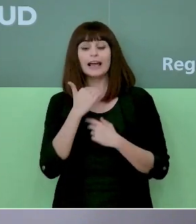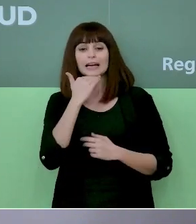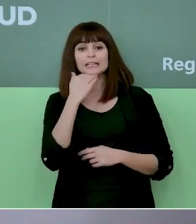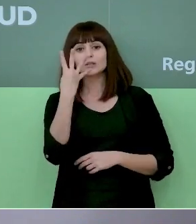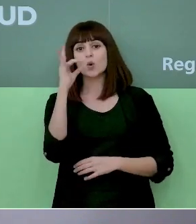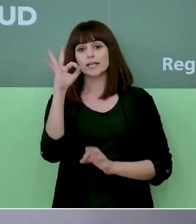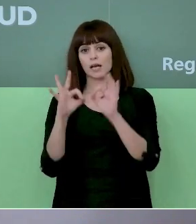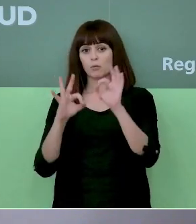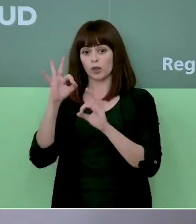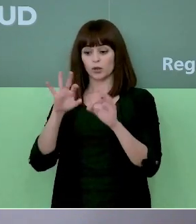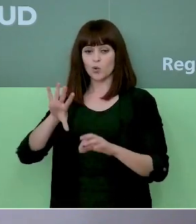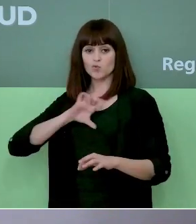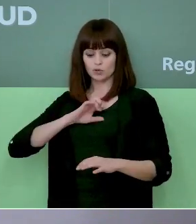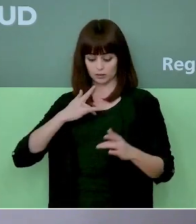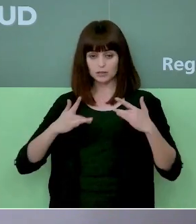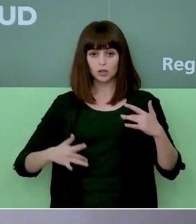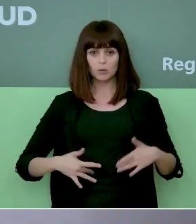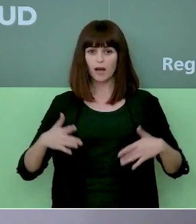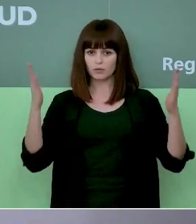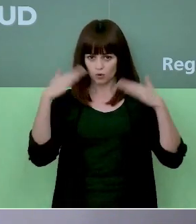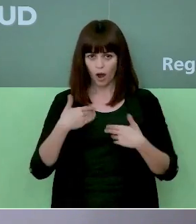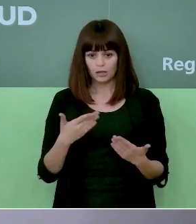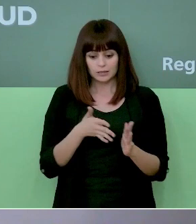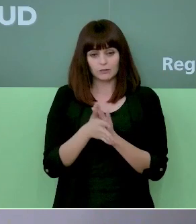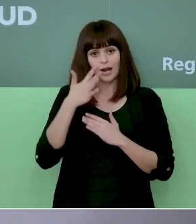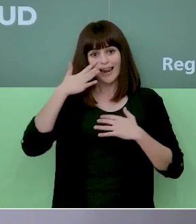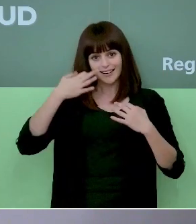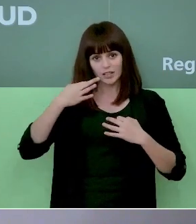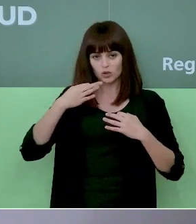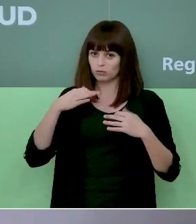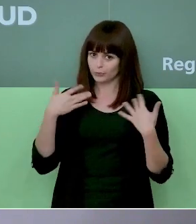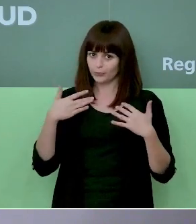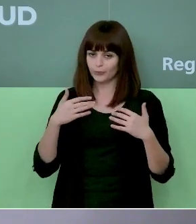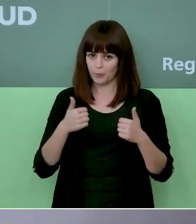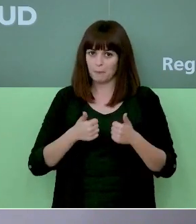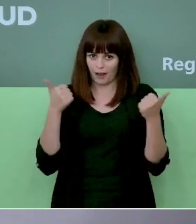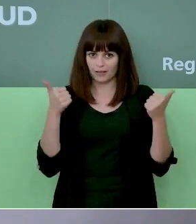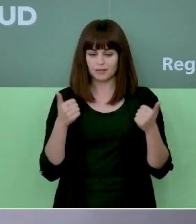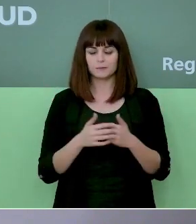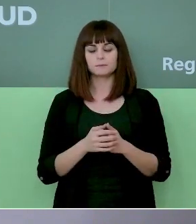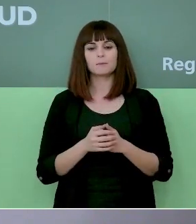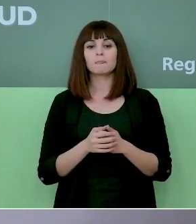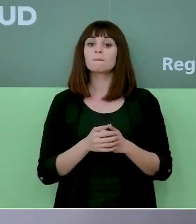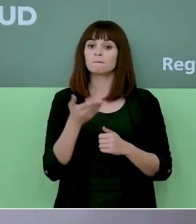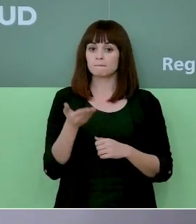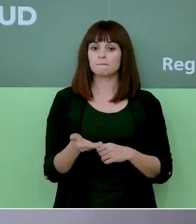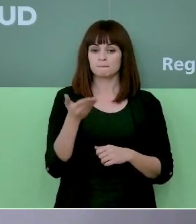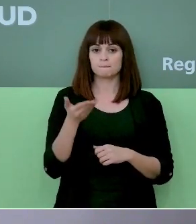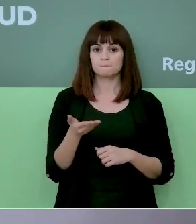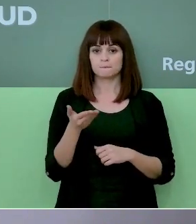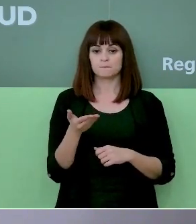% de los casos son asintomáticos, por lo que los riesgos de la interacción social son aún mayores. Por ello, es de extrema importancia